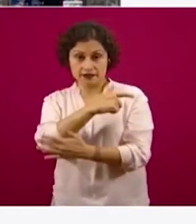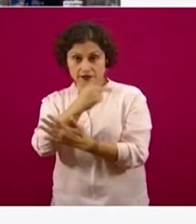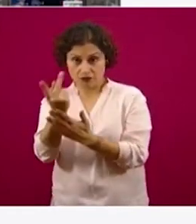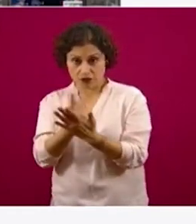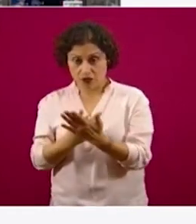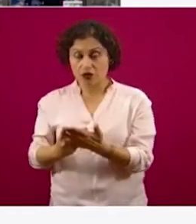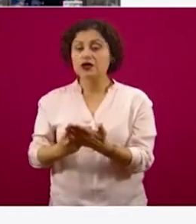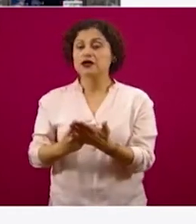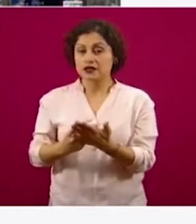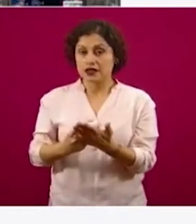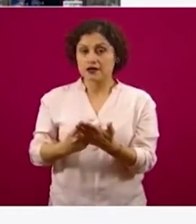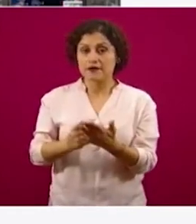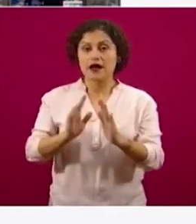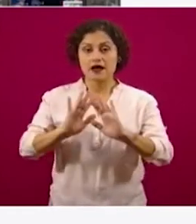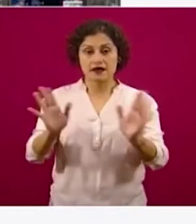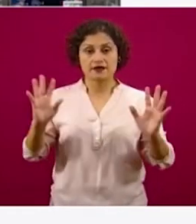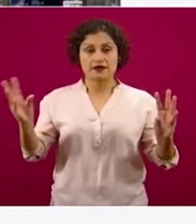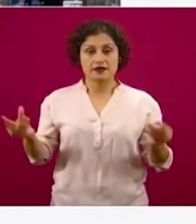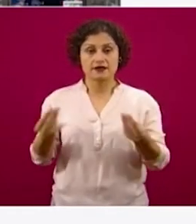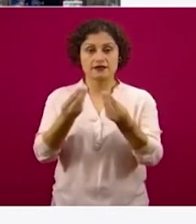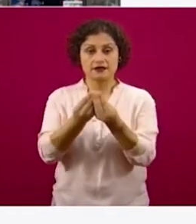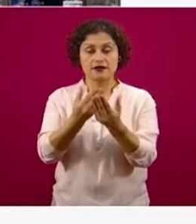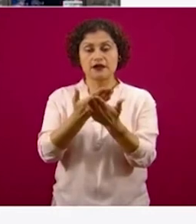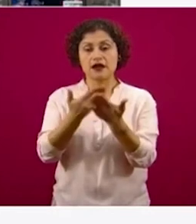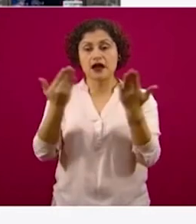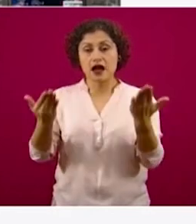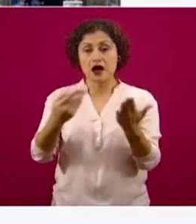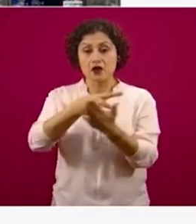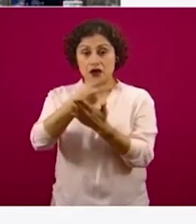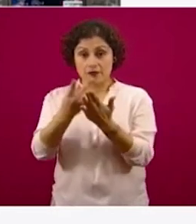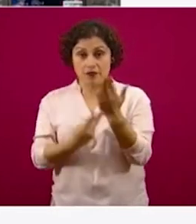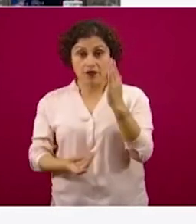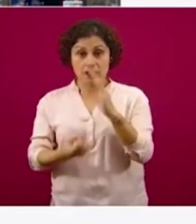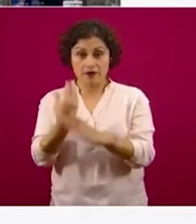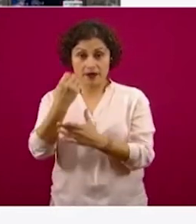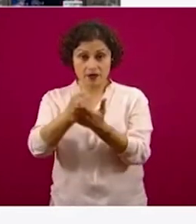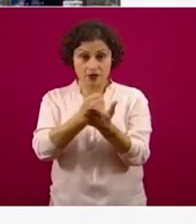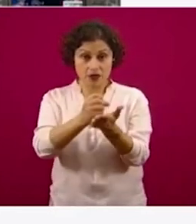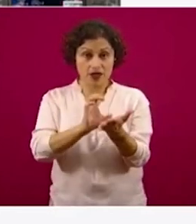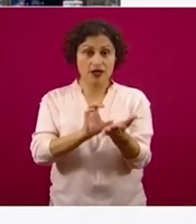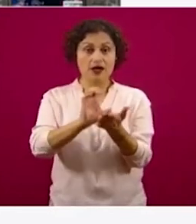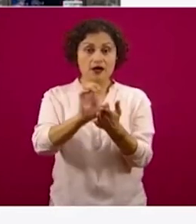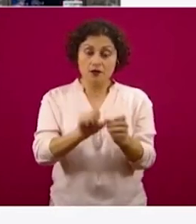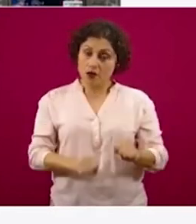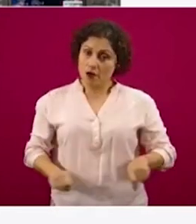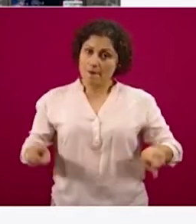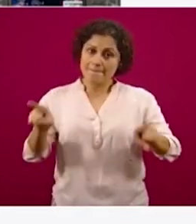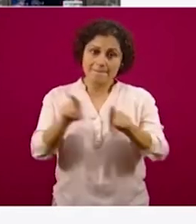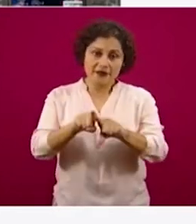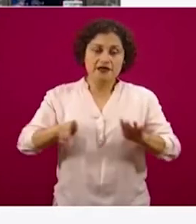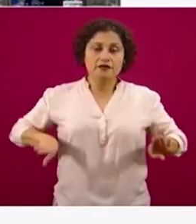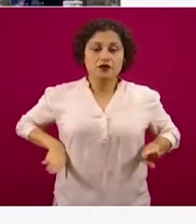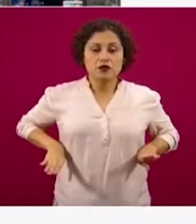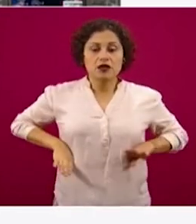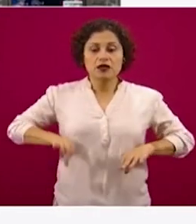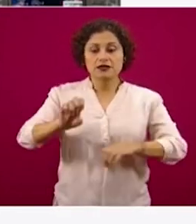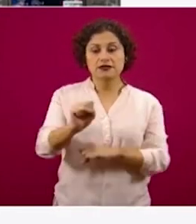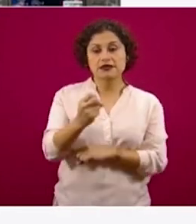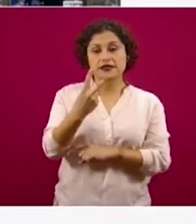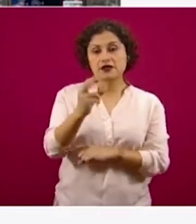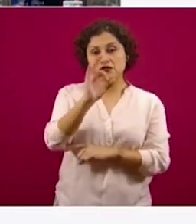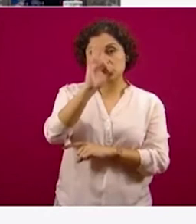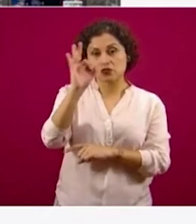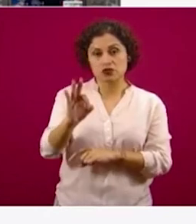tenemos en este programa también reproducen ese mismo patrón con 62 por ciento el